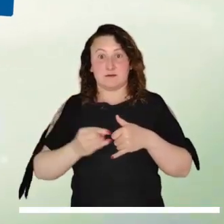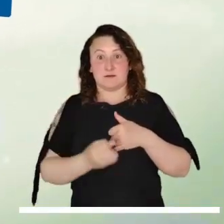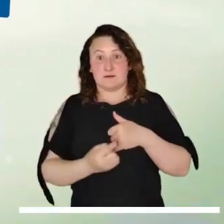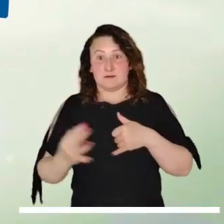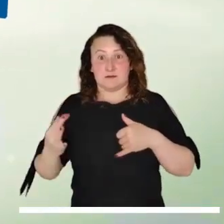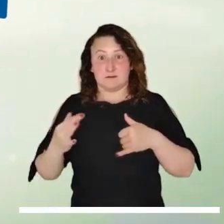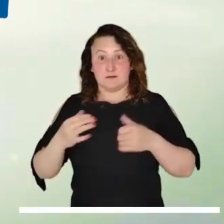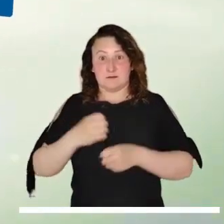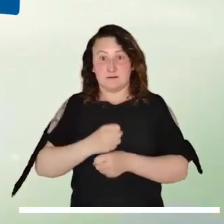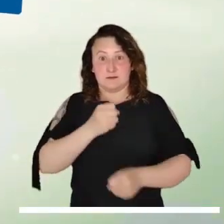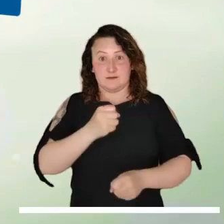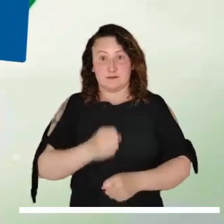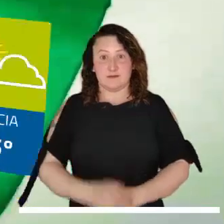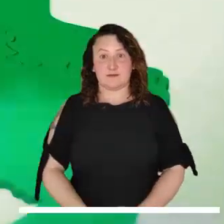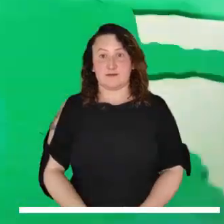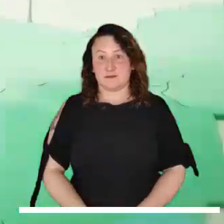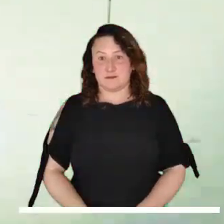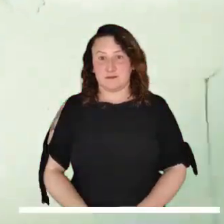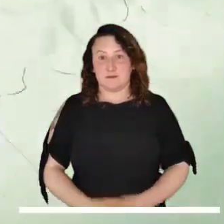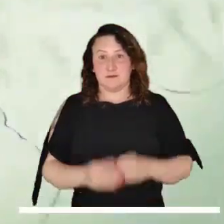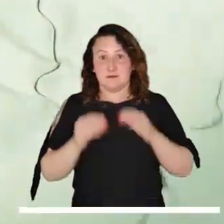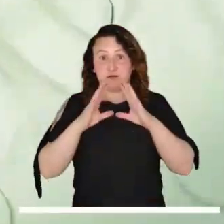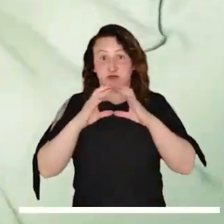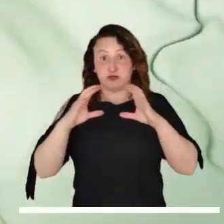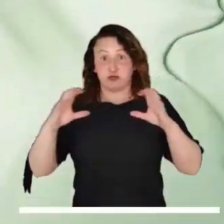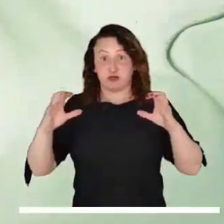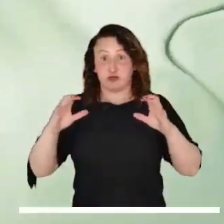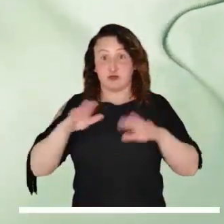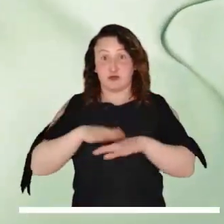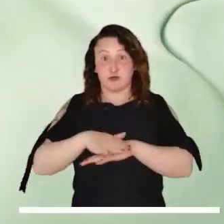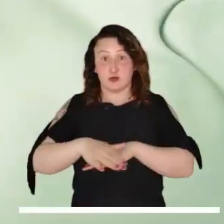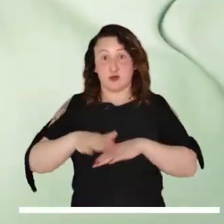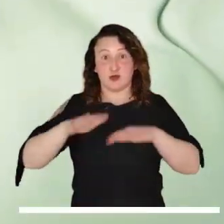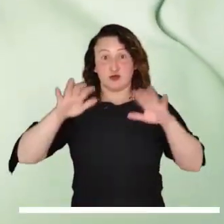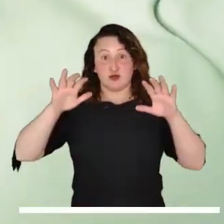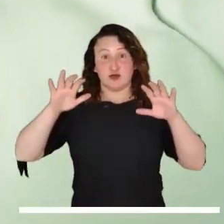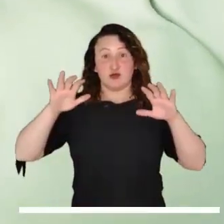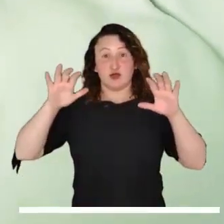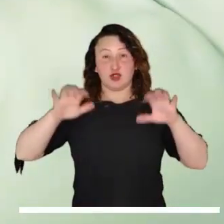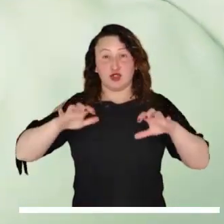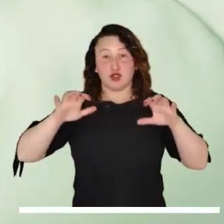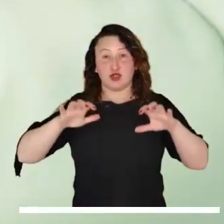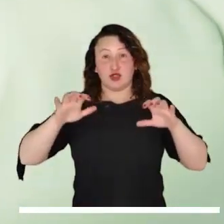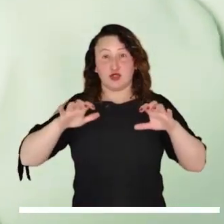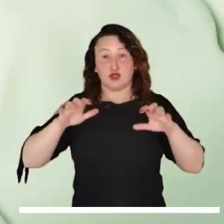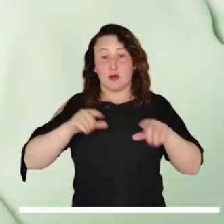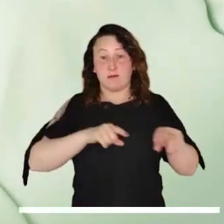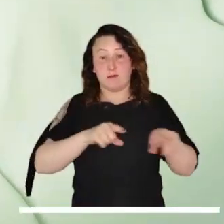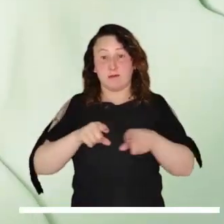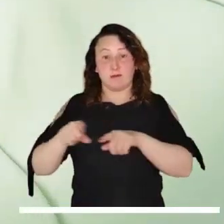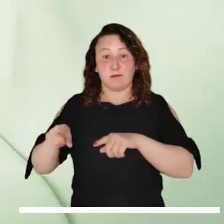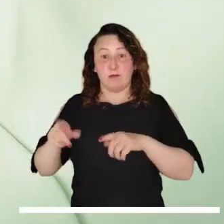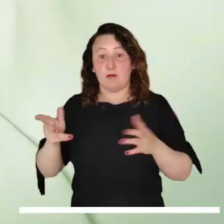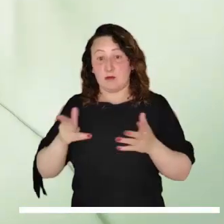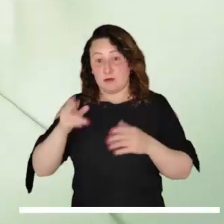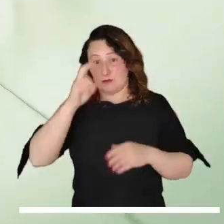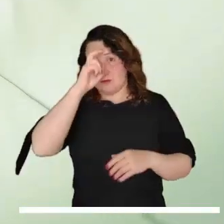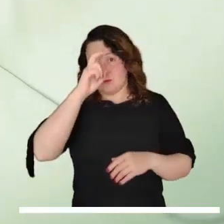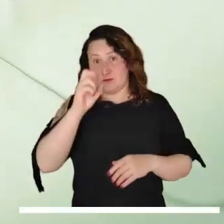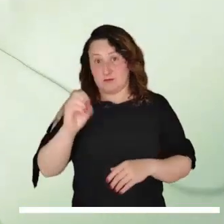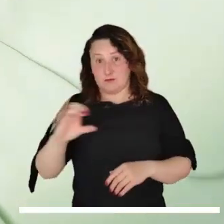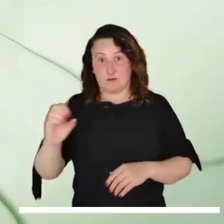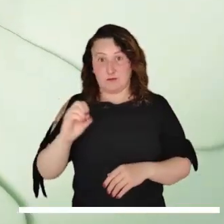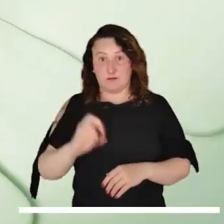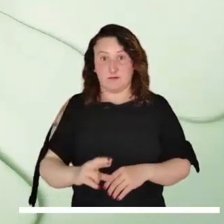Guaviare y Oriente y Norte de Baupés. Se mantendrán las condiciones nubladas, lo que podría favorecer la aparición de lloviznas